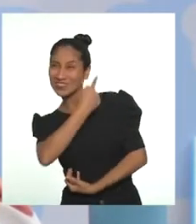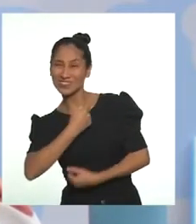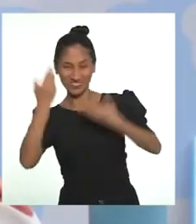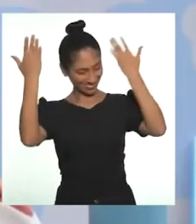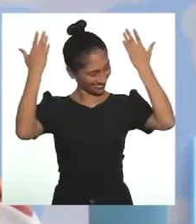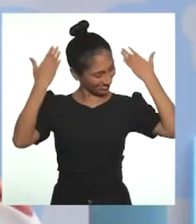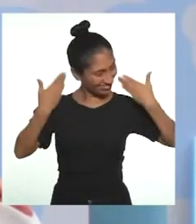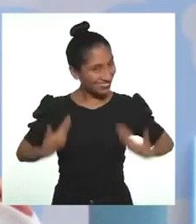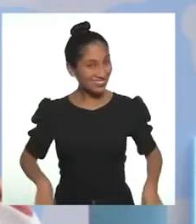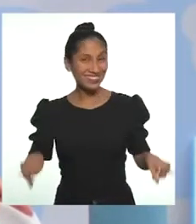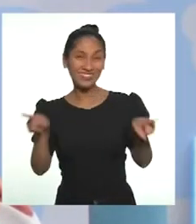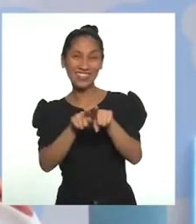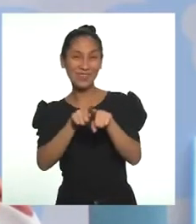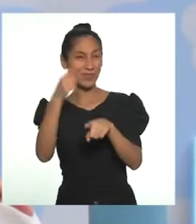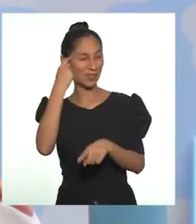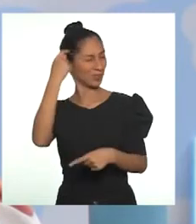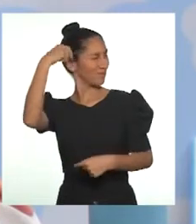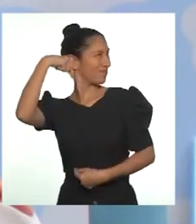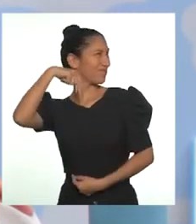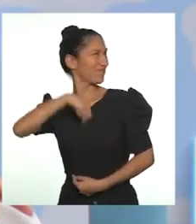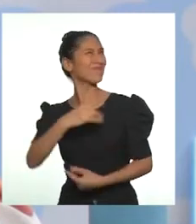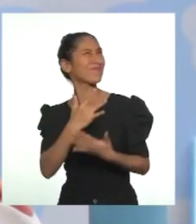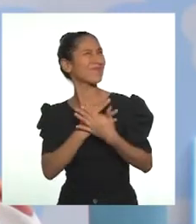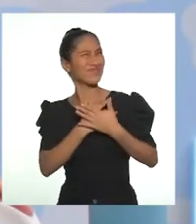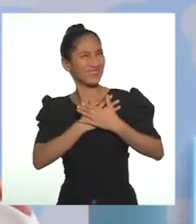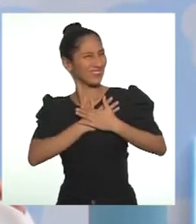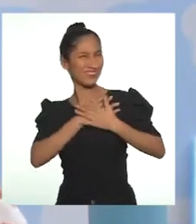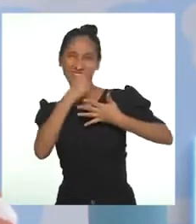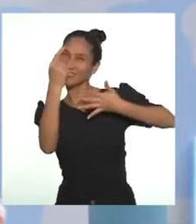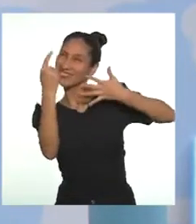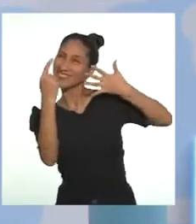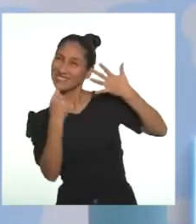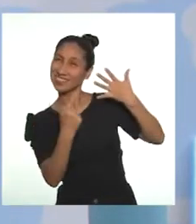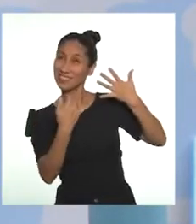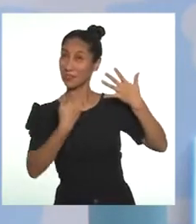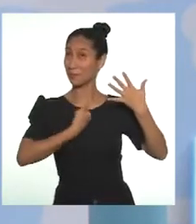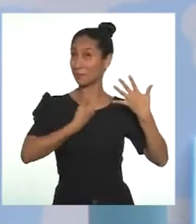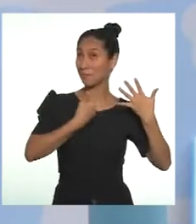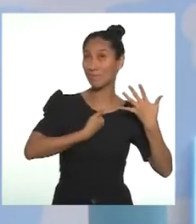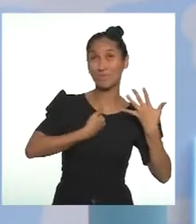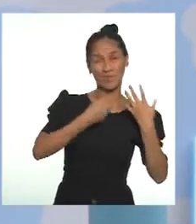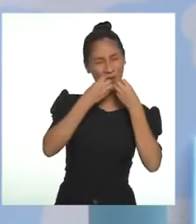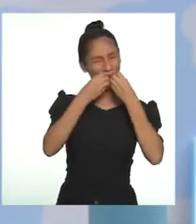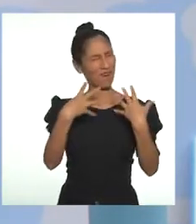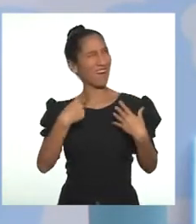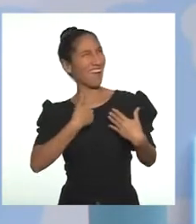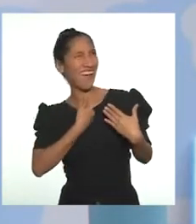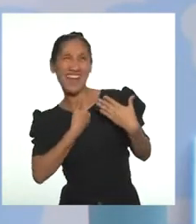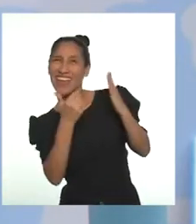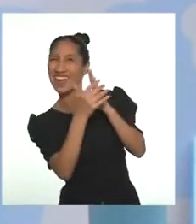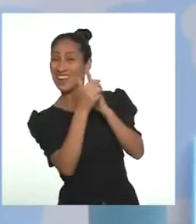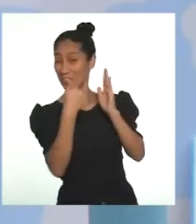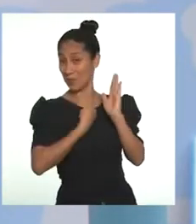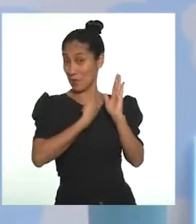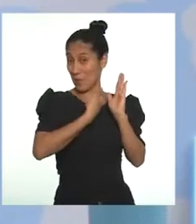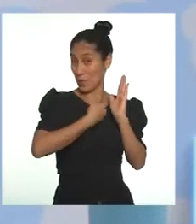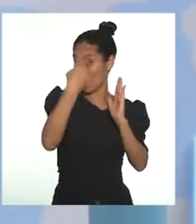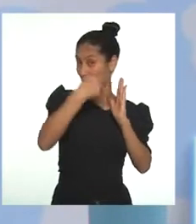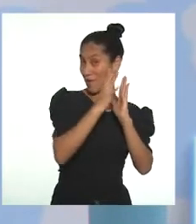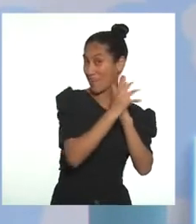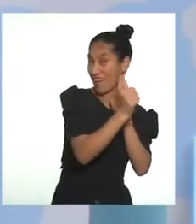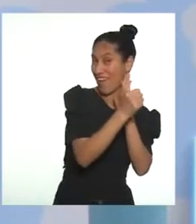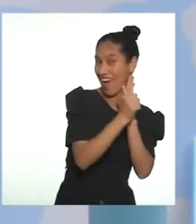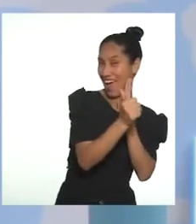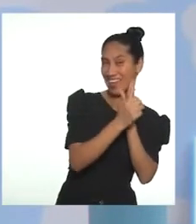nuestro mundo interno, incluyendo nuestras emociones, actitudes, habilidades y capacidades.